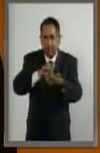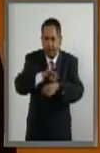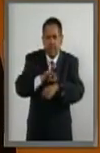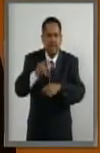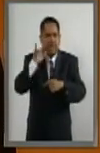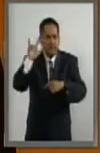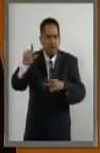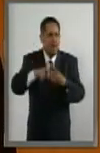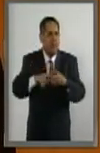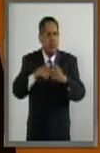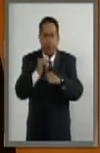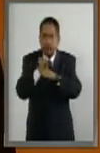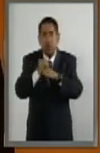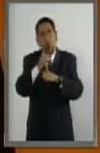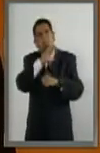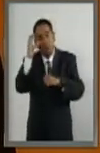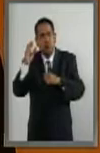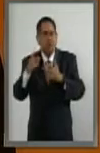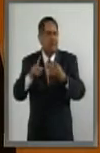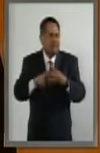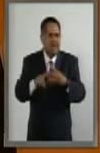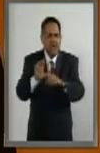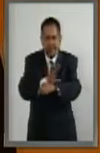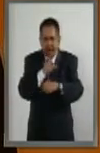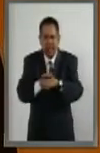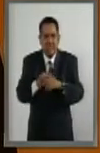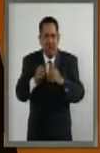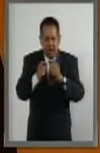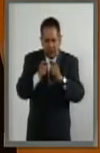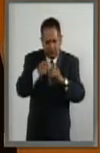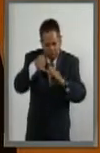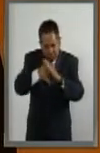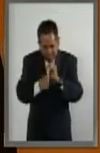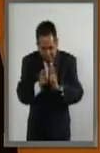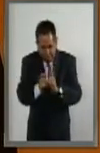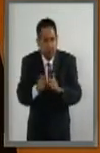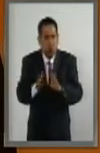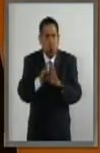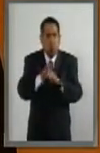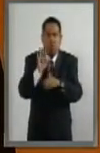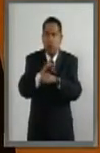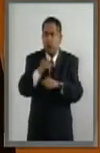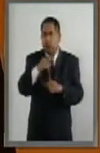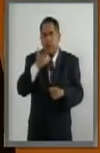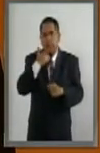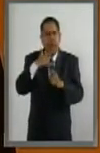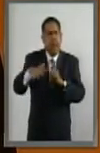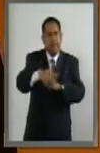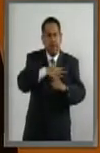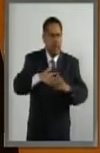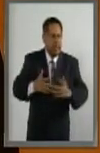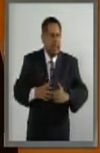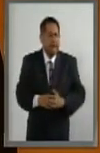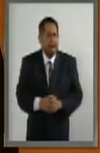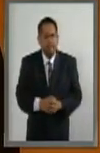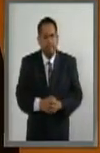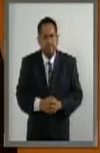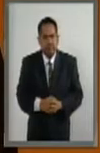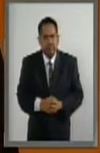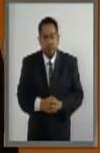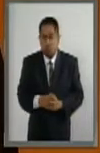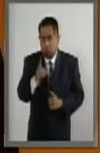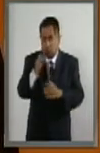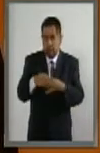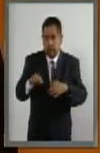aeronáutica, la investigación espacial, energía, nanotecnología y en protección ambiental. En un caso